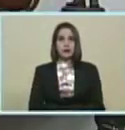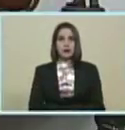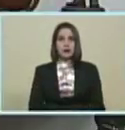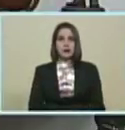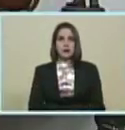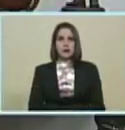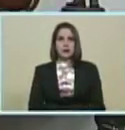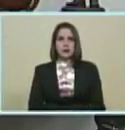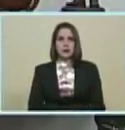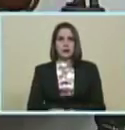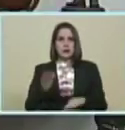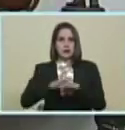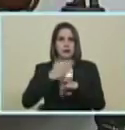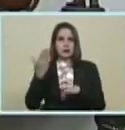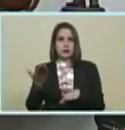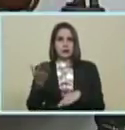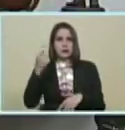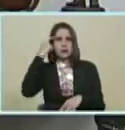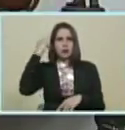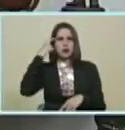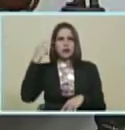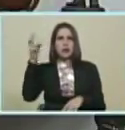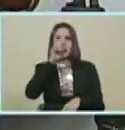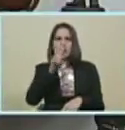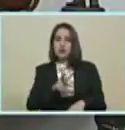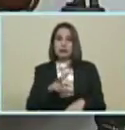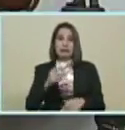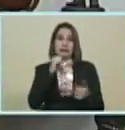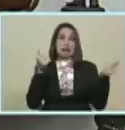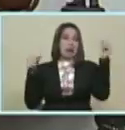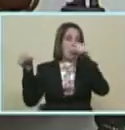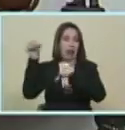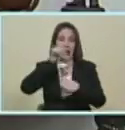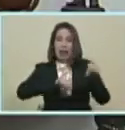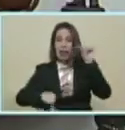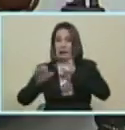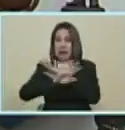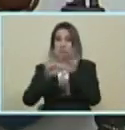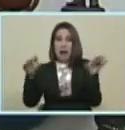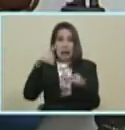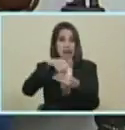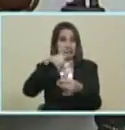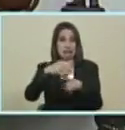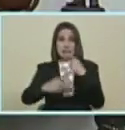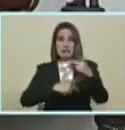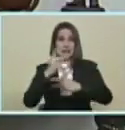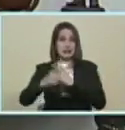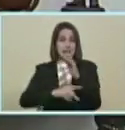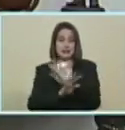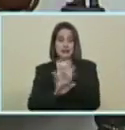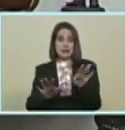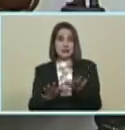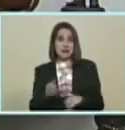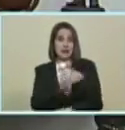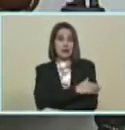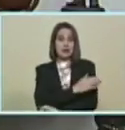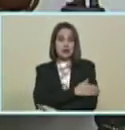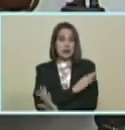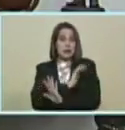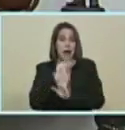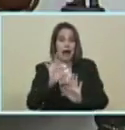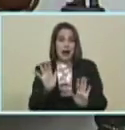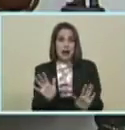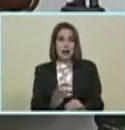...porque... ...sin lugar a dudas... ...como sabe Venezuela entera... ...fue un desastre... ...el proceso de las primarias... ...de la oposición... ...un